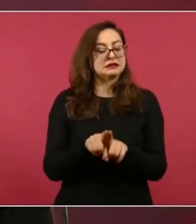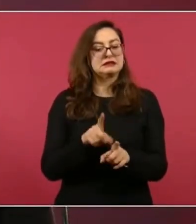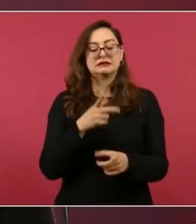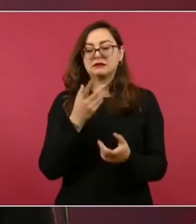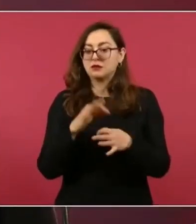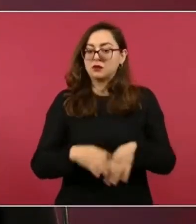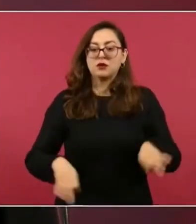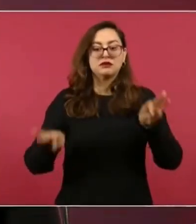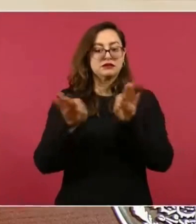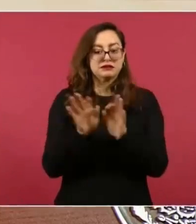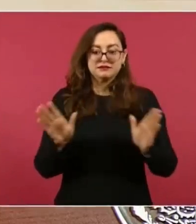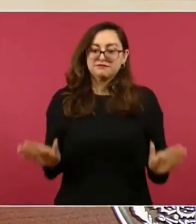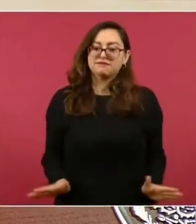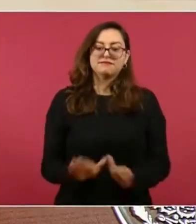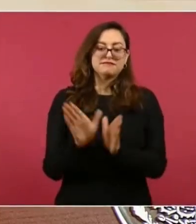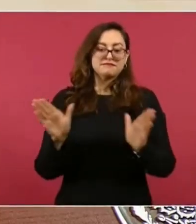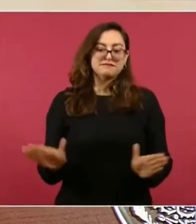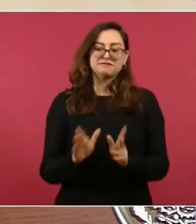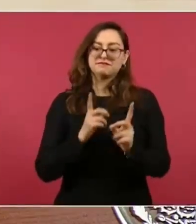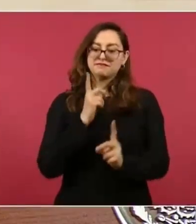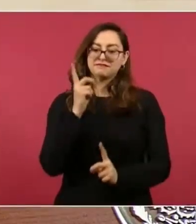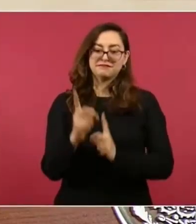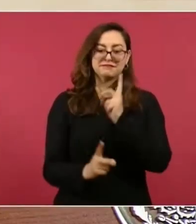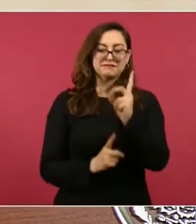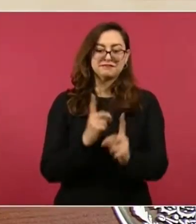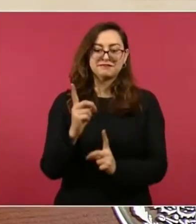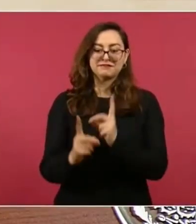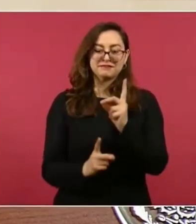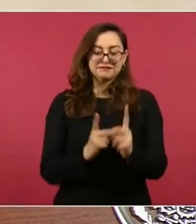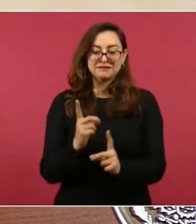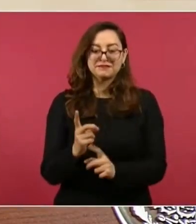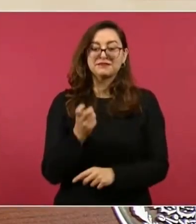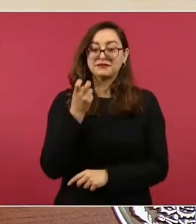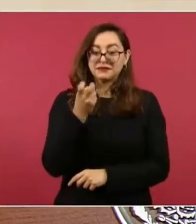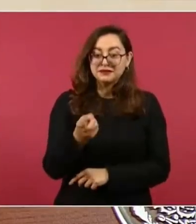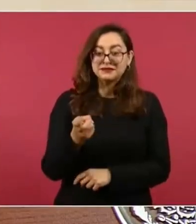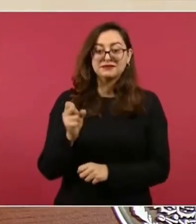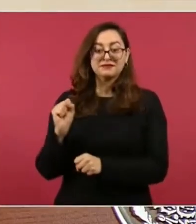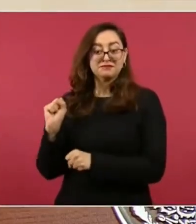y esas leyendas del béisbol